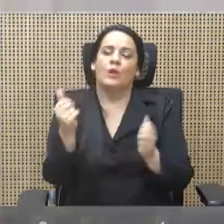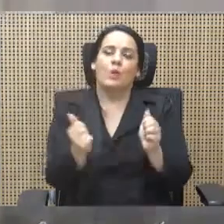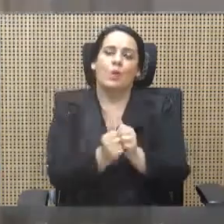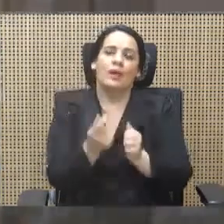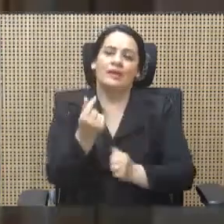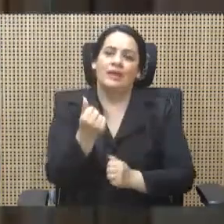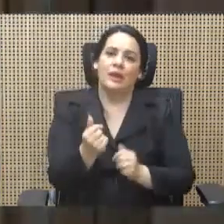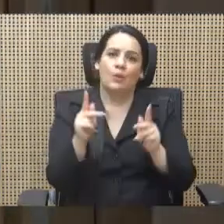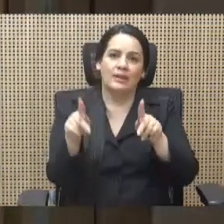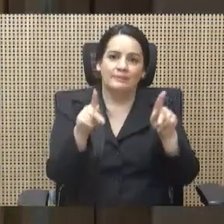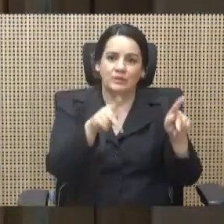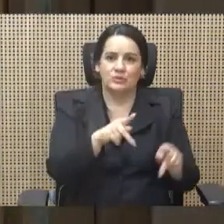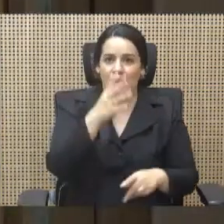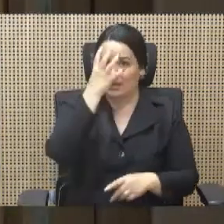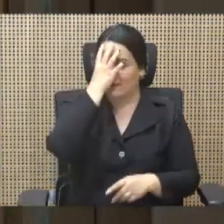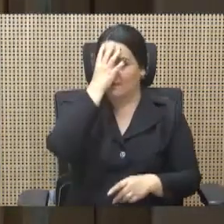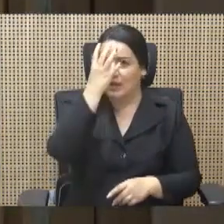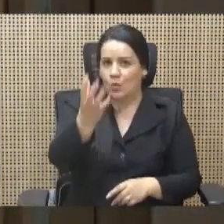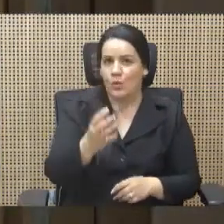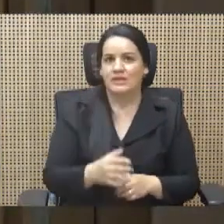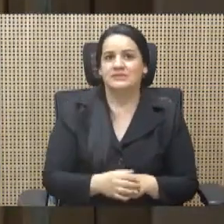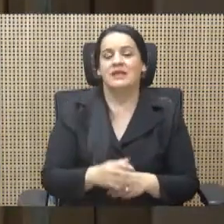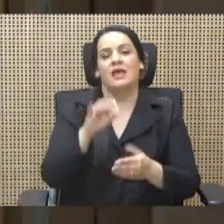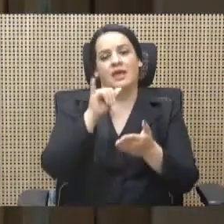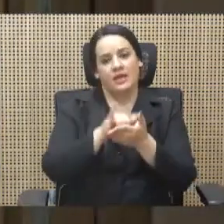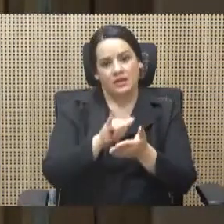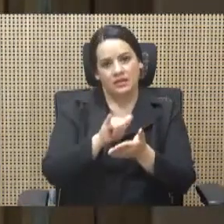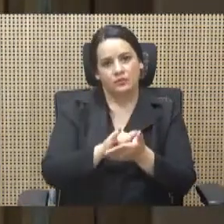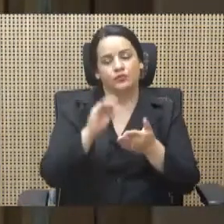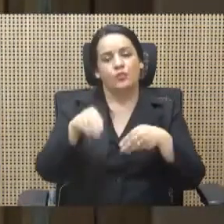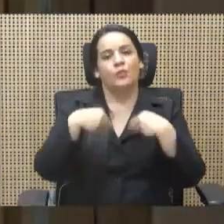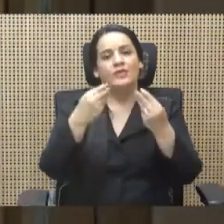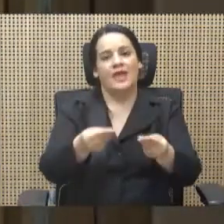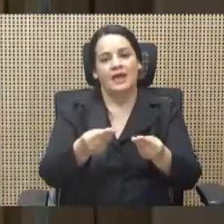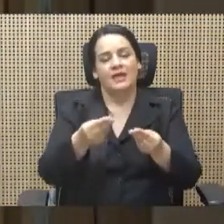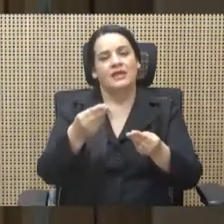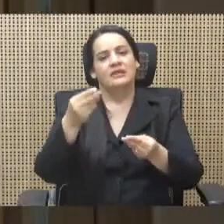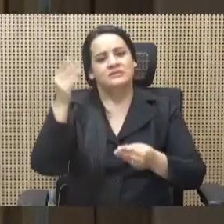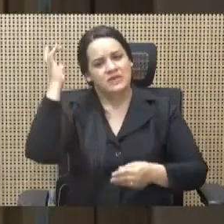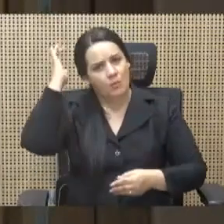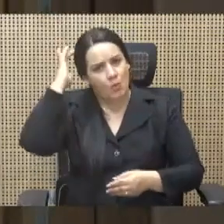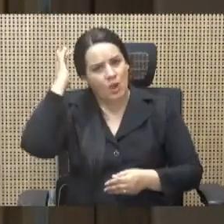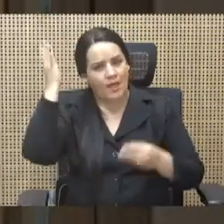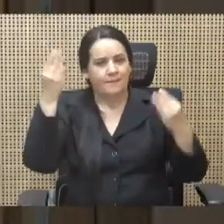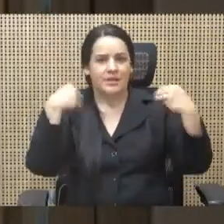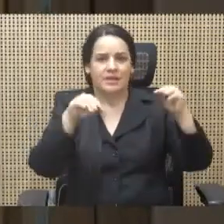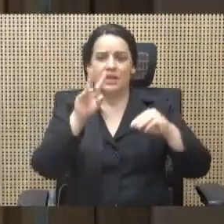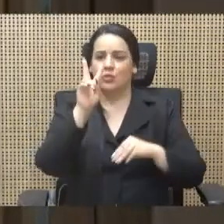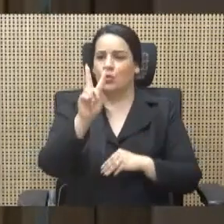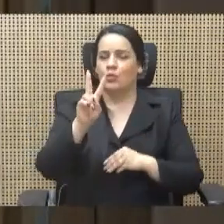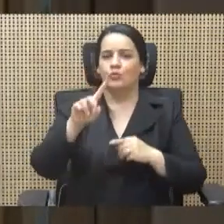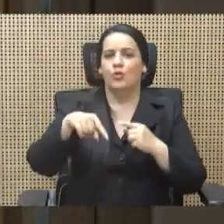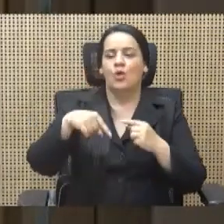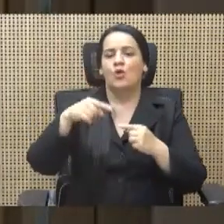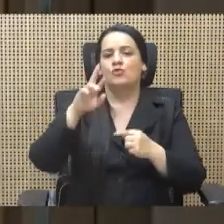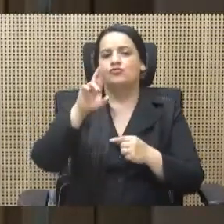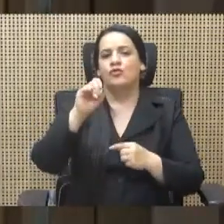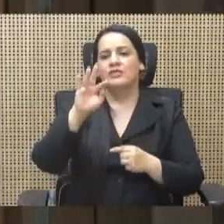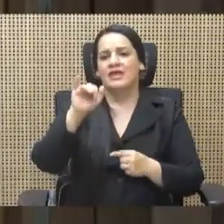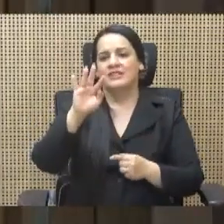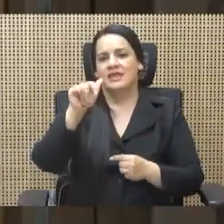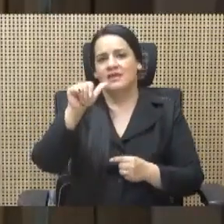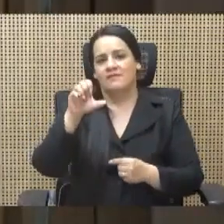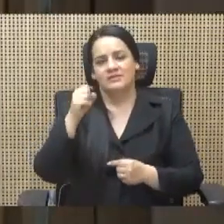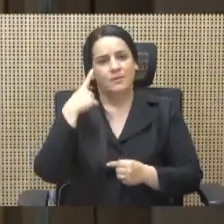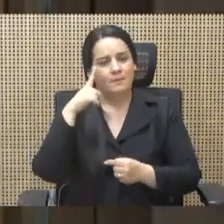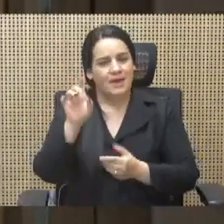Vergüenza es lo que da simular la venta de dos rotativas para burlar impuestos, aceptando el portillo